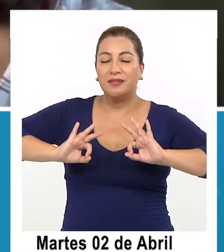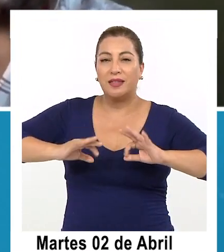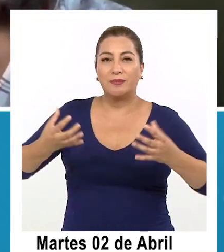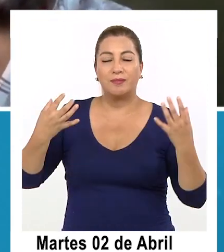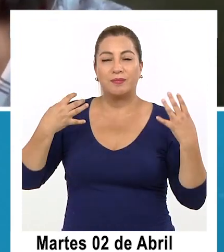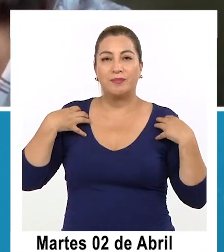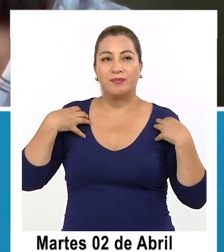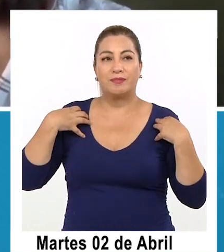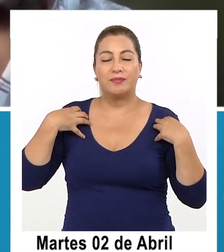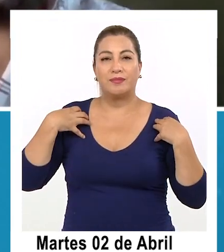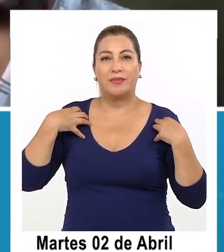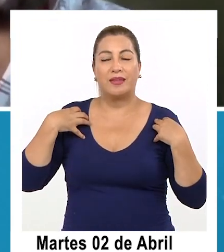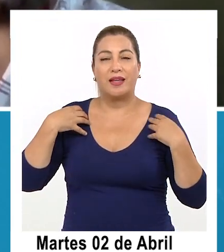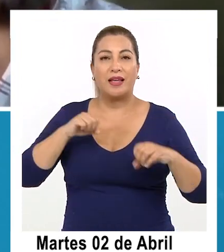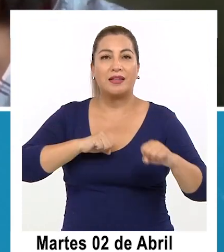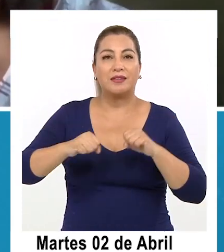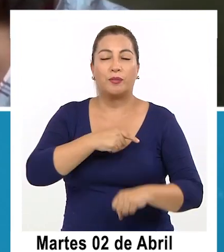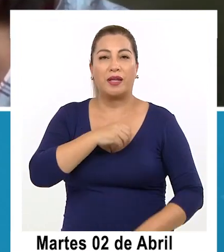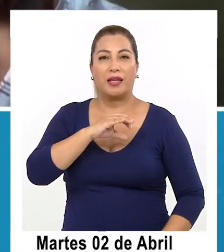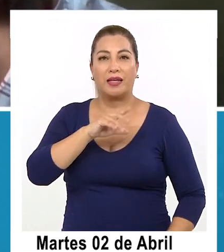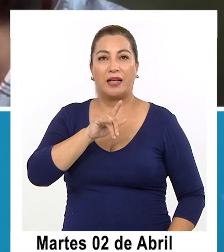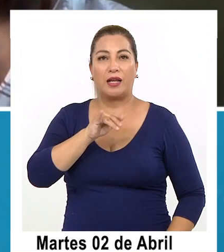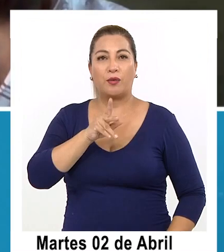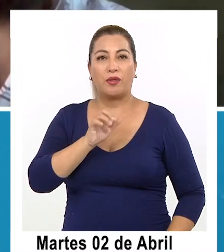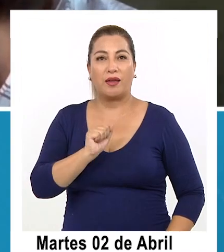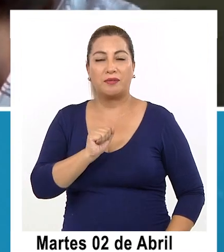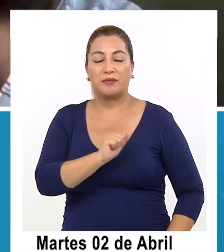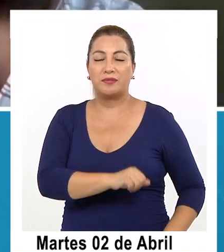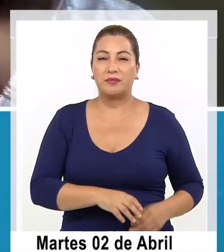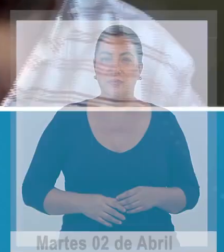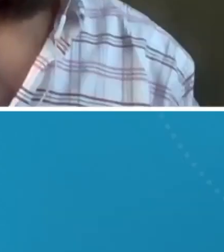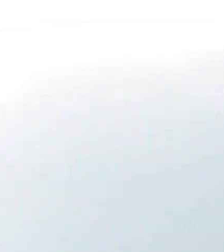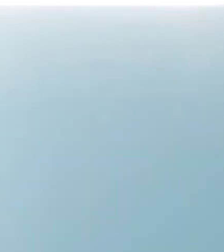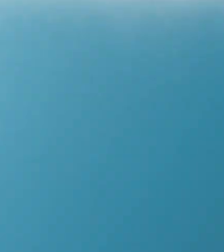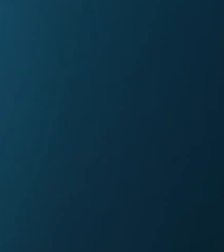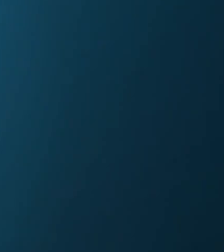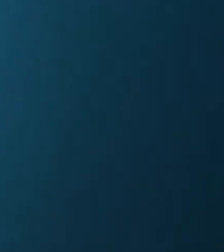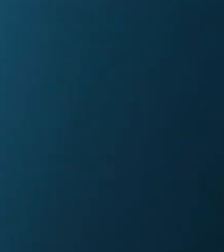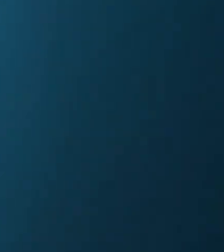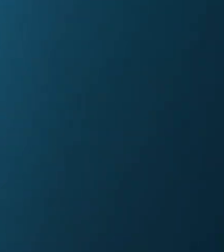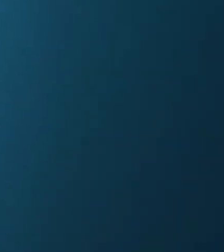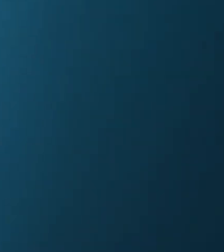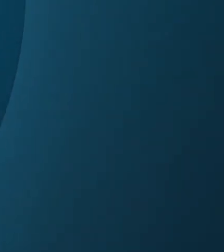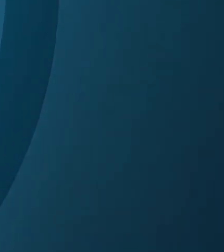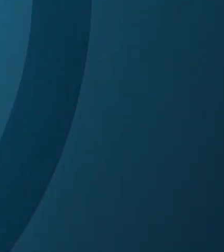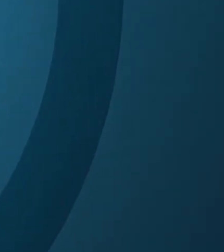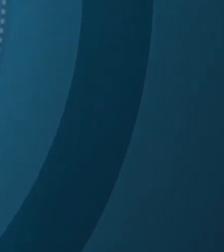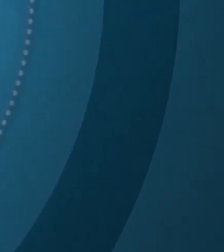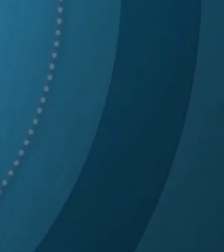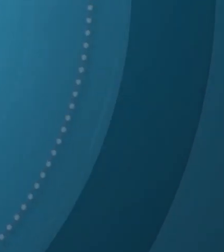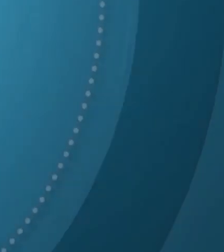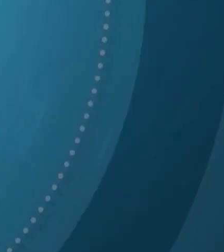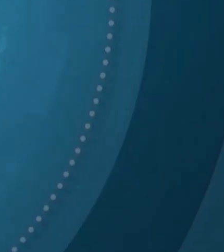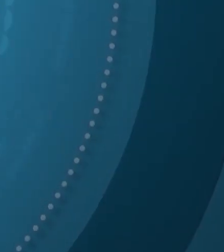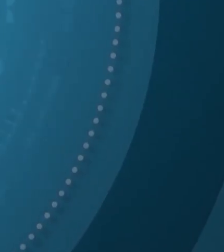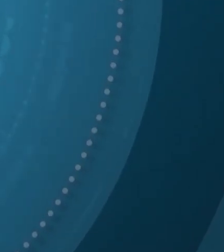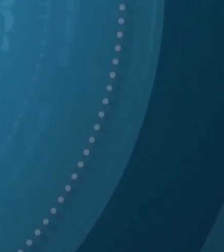riesgo de desastres claudia galás gracias por habernos y